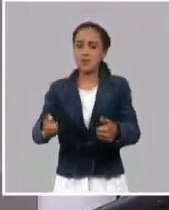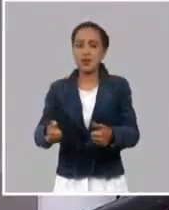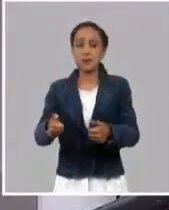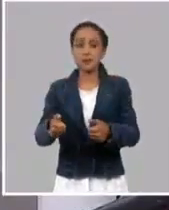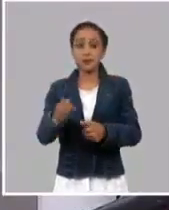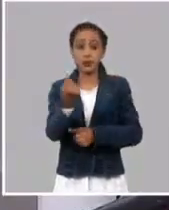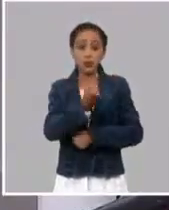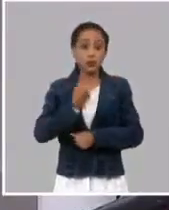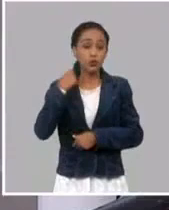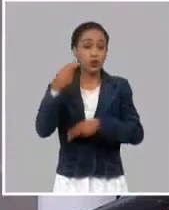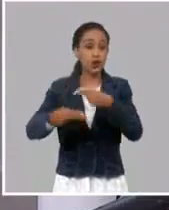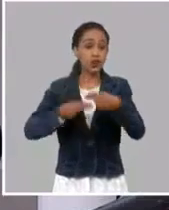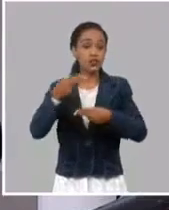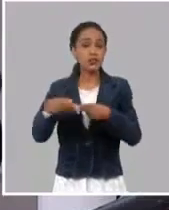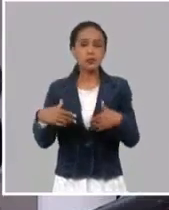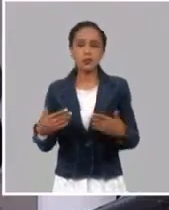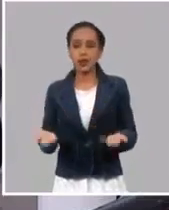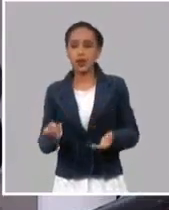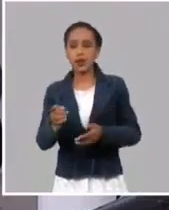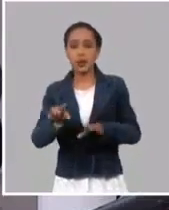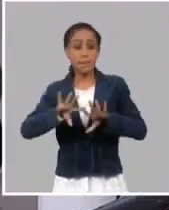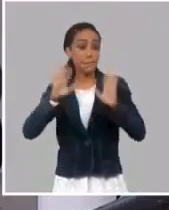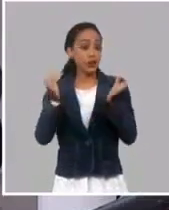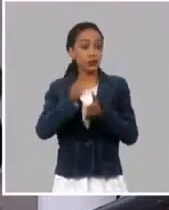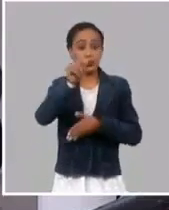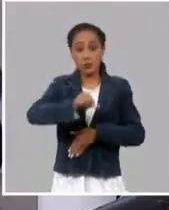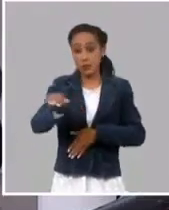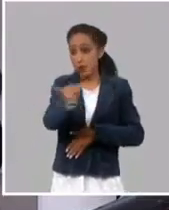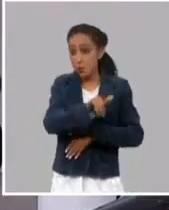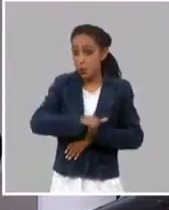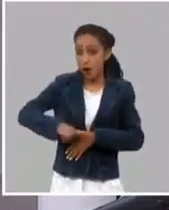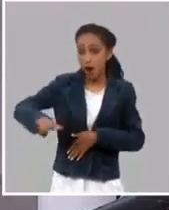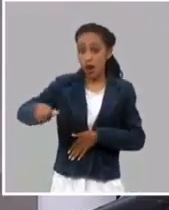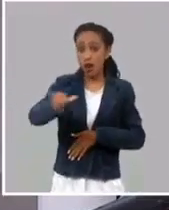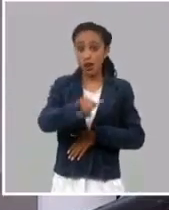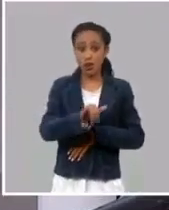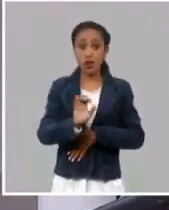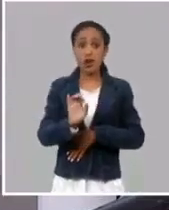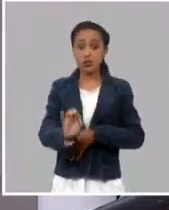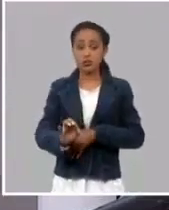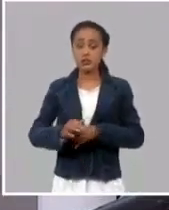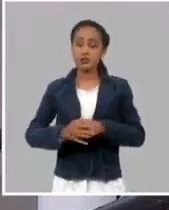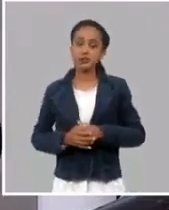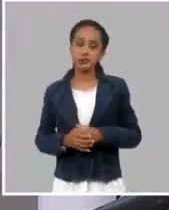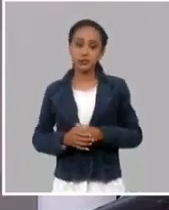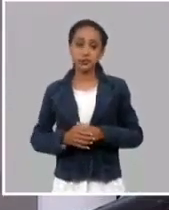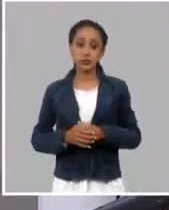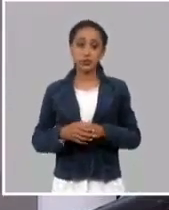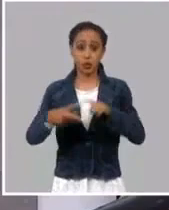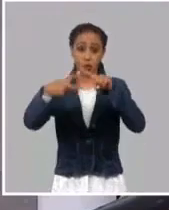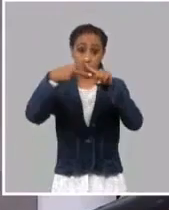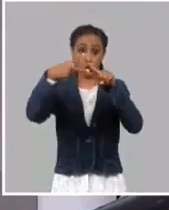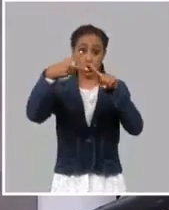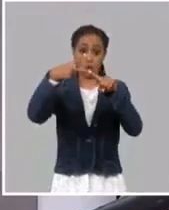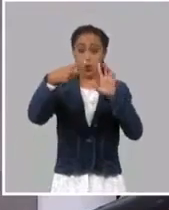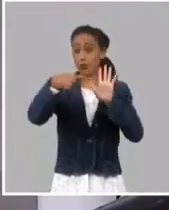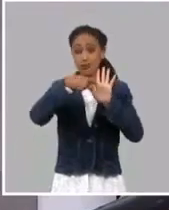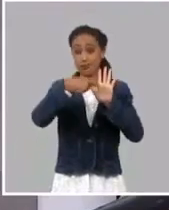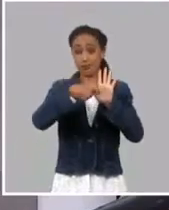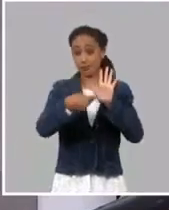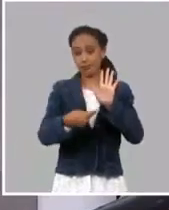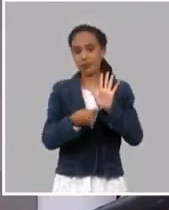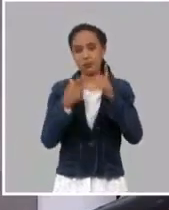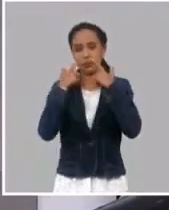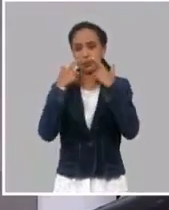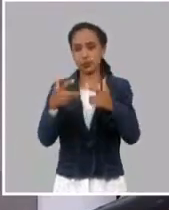clara, una seguridad, que lo que estamos haciendo es para todos en igualdad de condiciones. Esos han sido dos requisitos